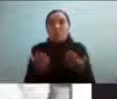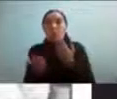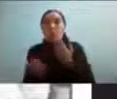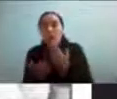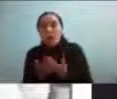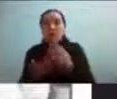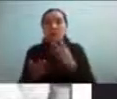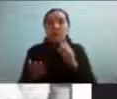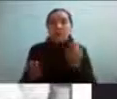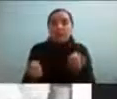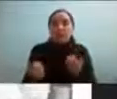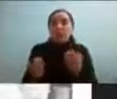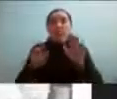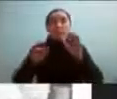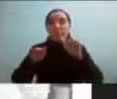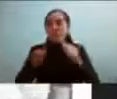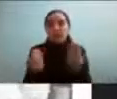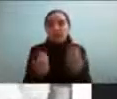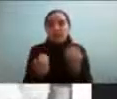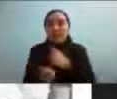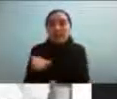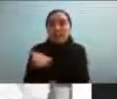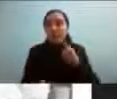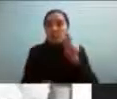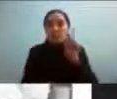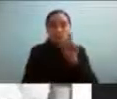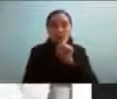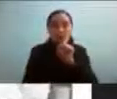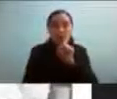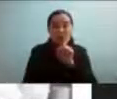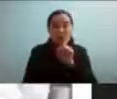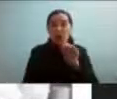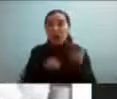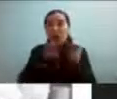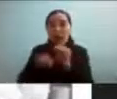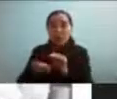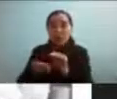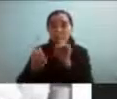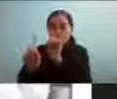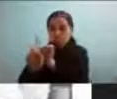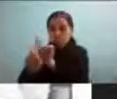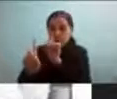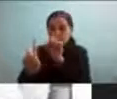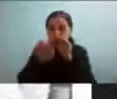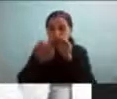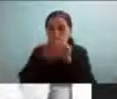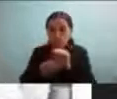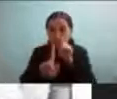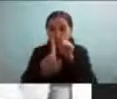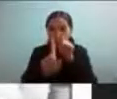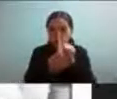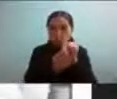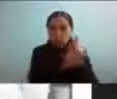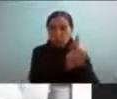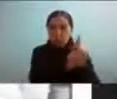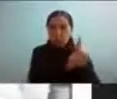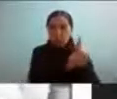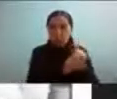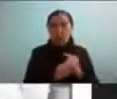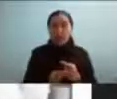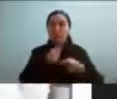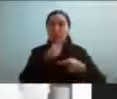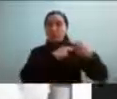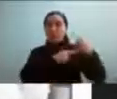difícil dar apoyos específicos y cuanto más pensemos que la historia está digamos o sea está muerta y no está